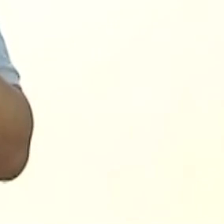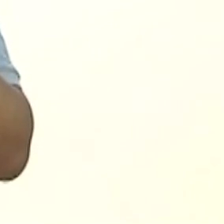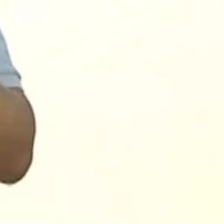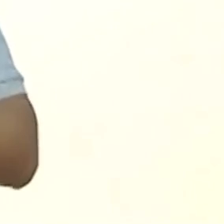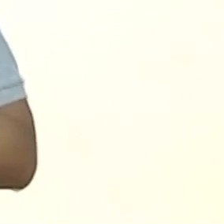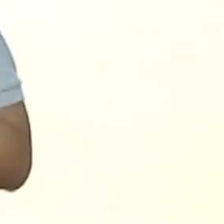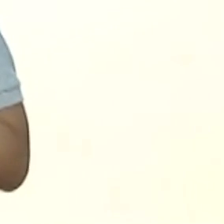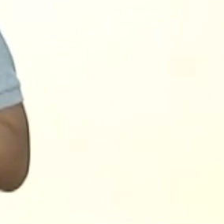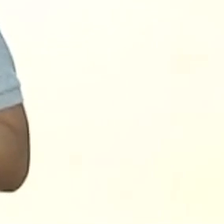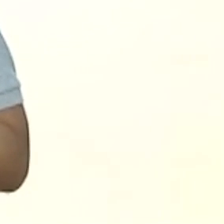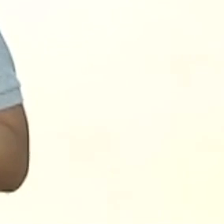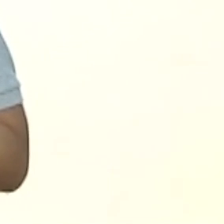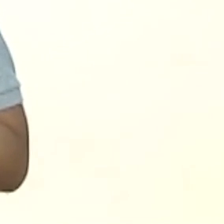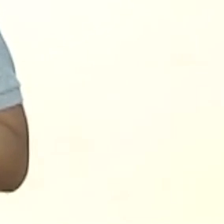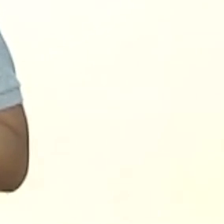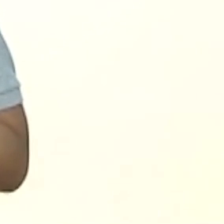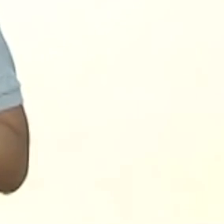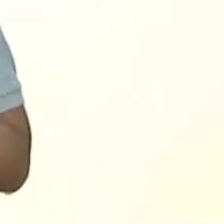¿Estás?